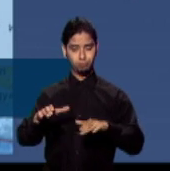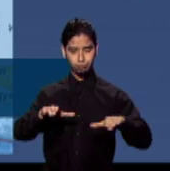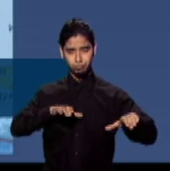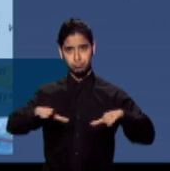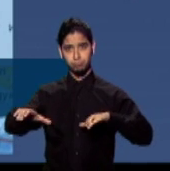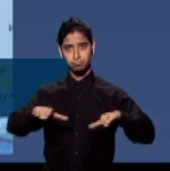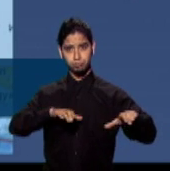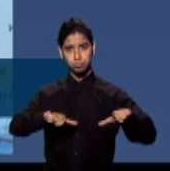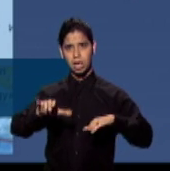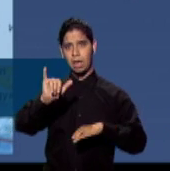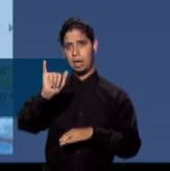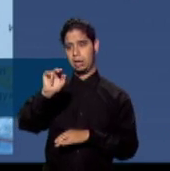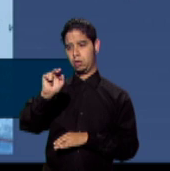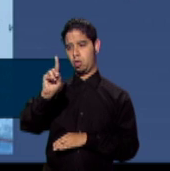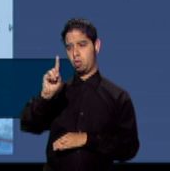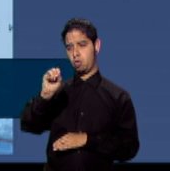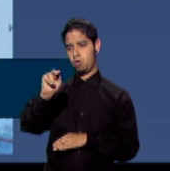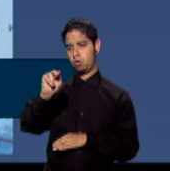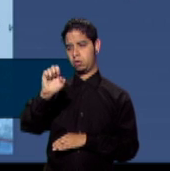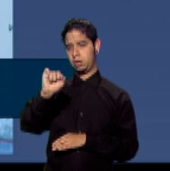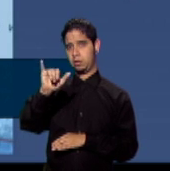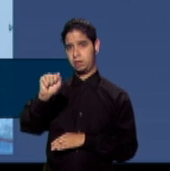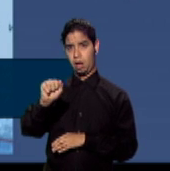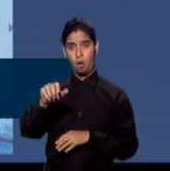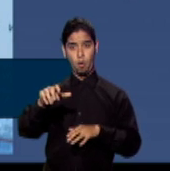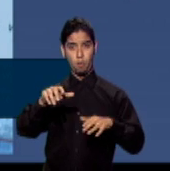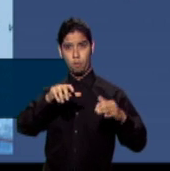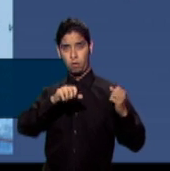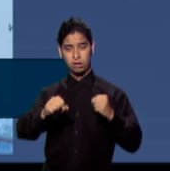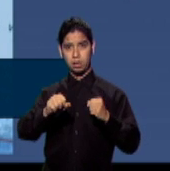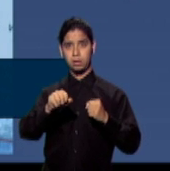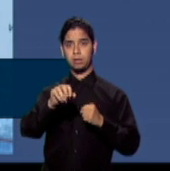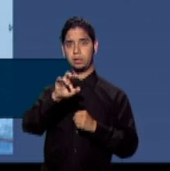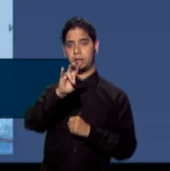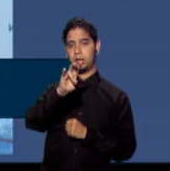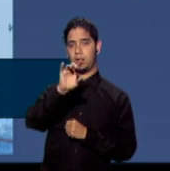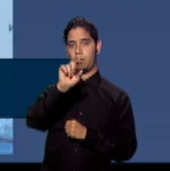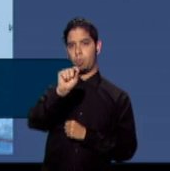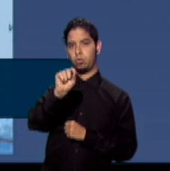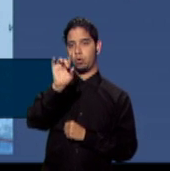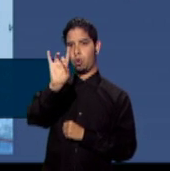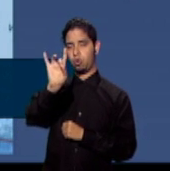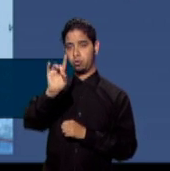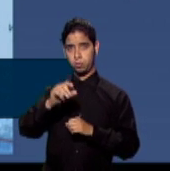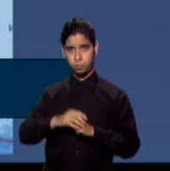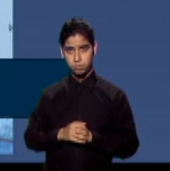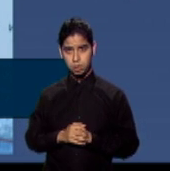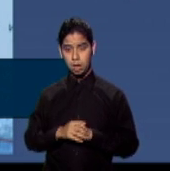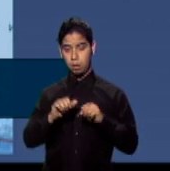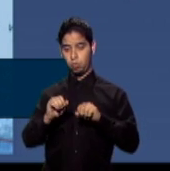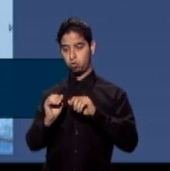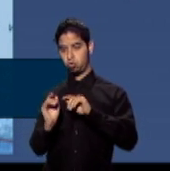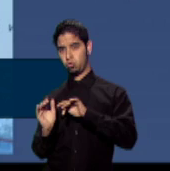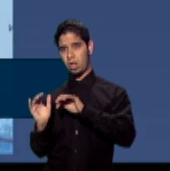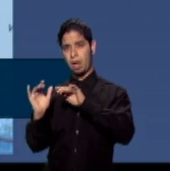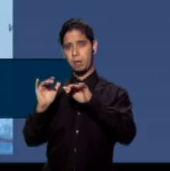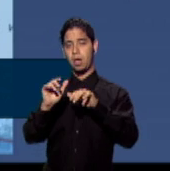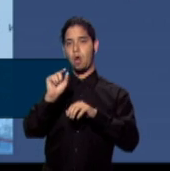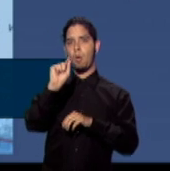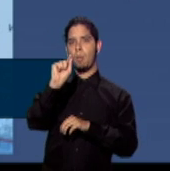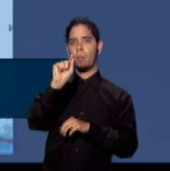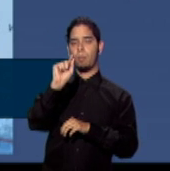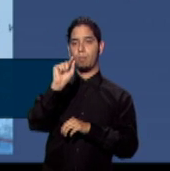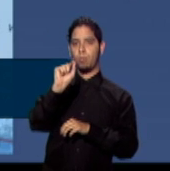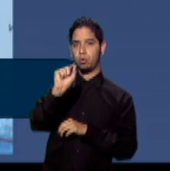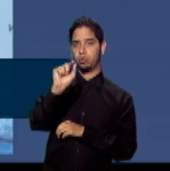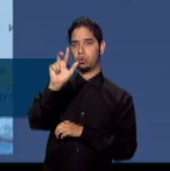de Sumatra, en Indonesia. Su magnitud fue 7.8 grados. Generó un tsunami de apenas 0.3 metros. Fue